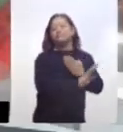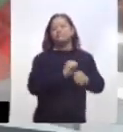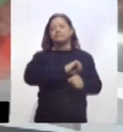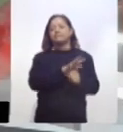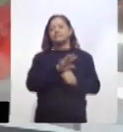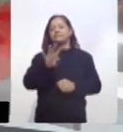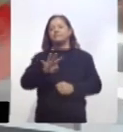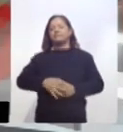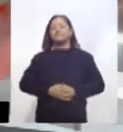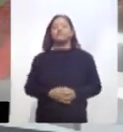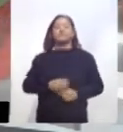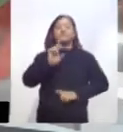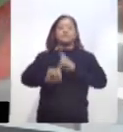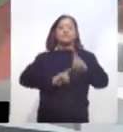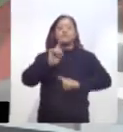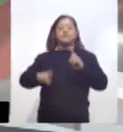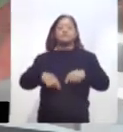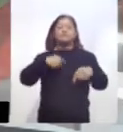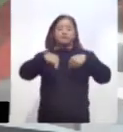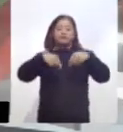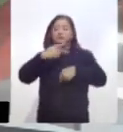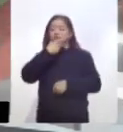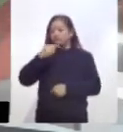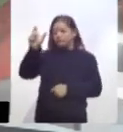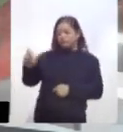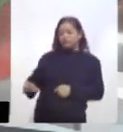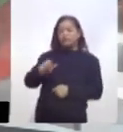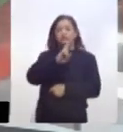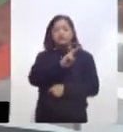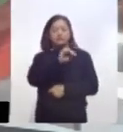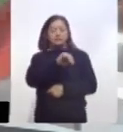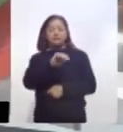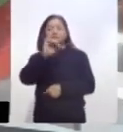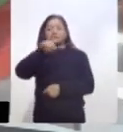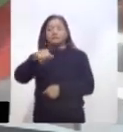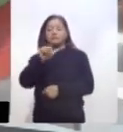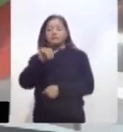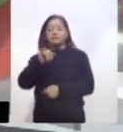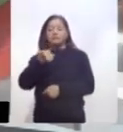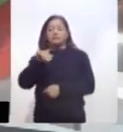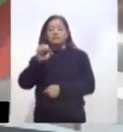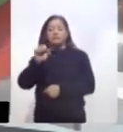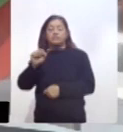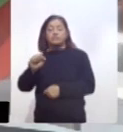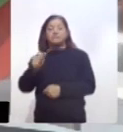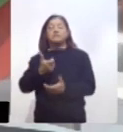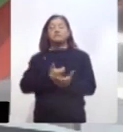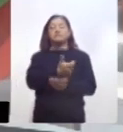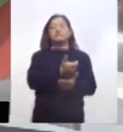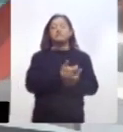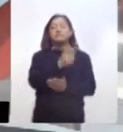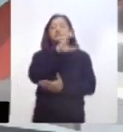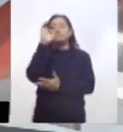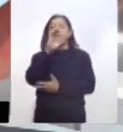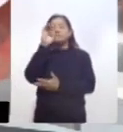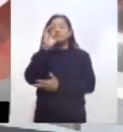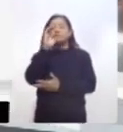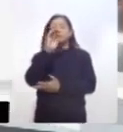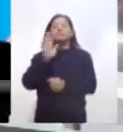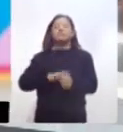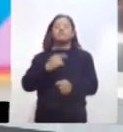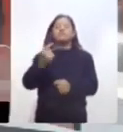En los deportes, el futbolista del Real Madrid, James Rodríguez, hace donación a Colombia ante coronavirus.